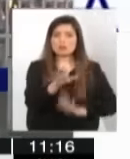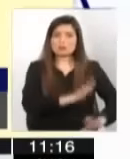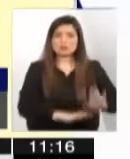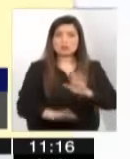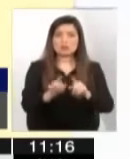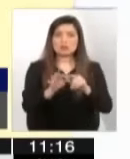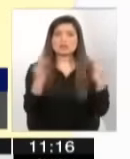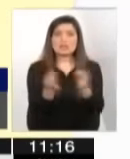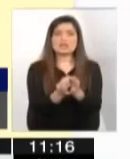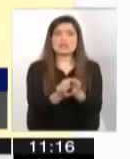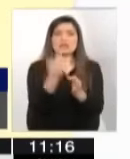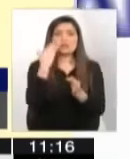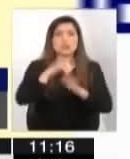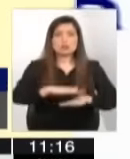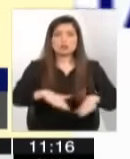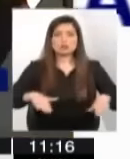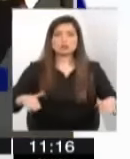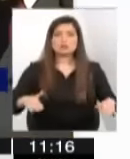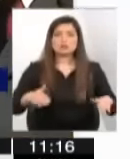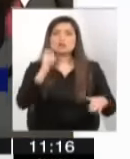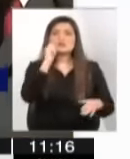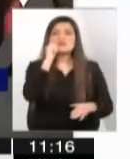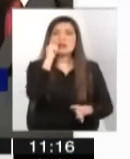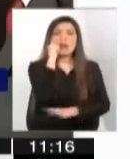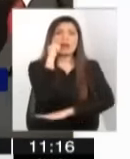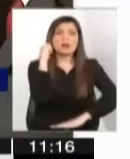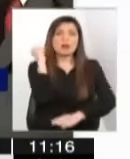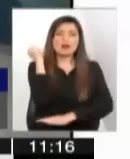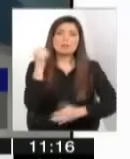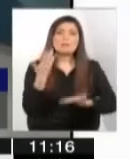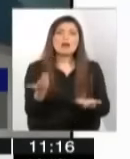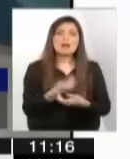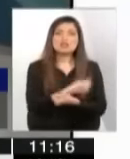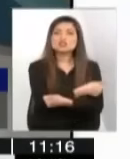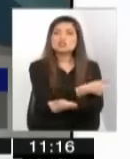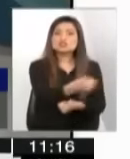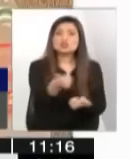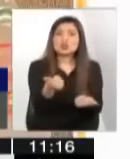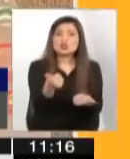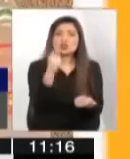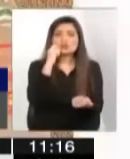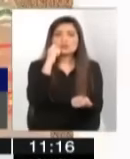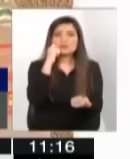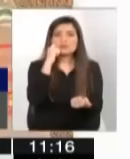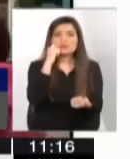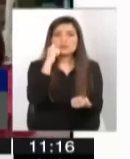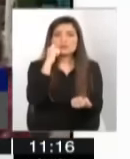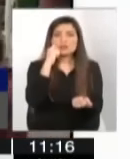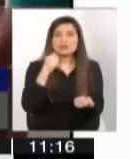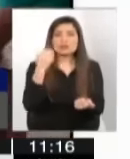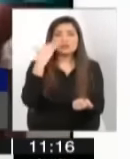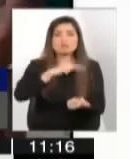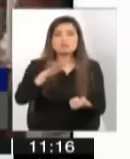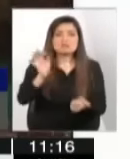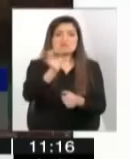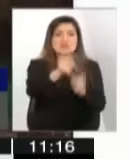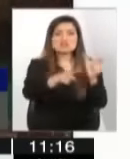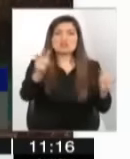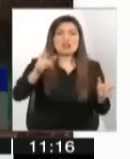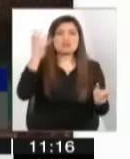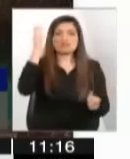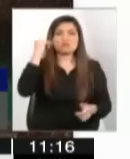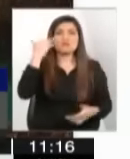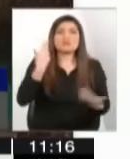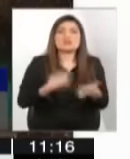infancia, que sea el piso para todo lo que es infancia y adolescencia en el país. Hoy día, nadie sabe para dónde va la micro en infancia y adolescencia.